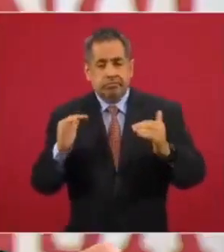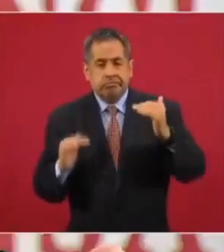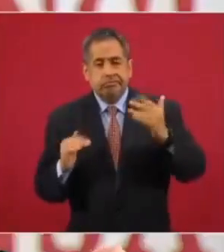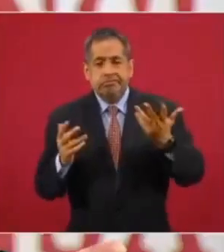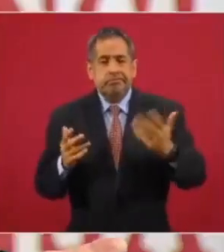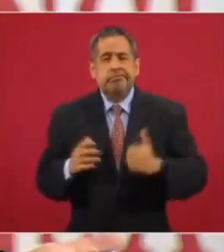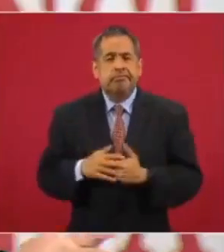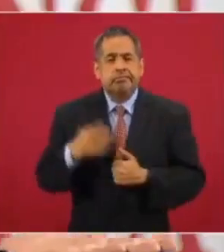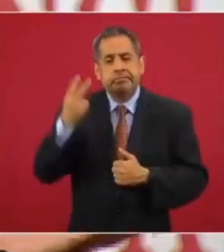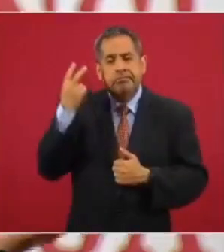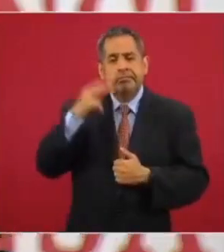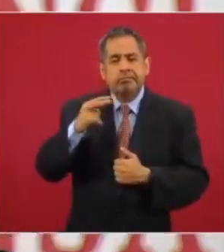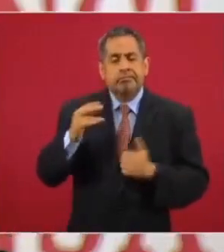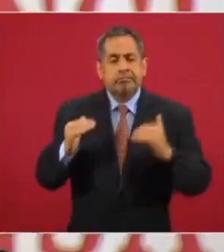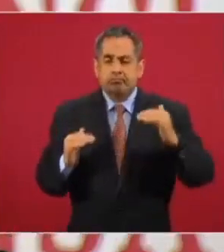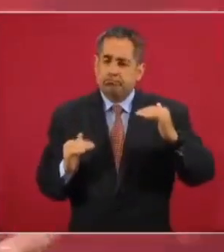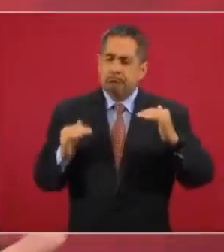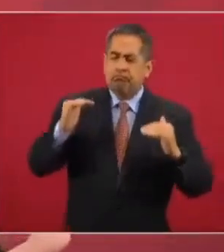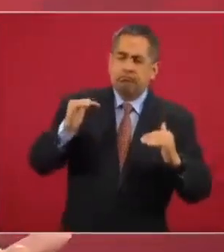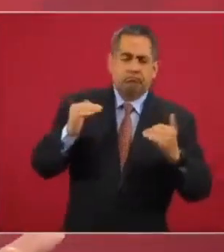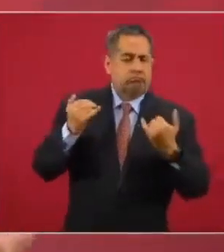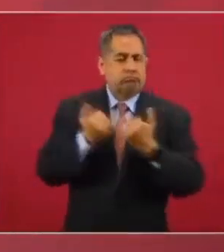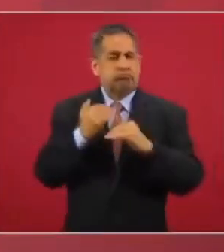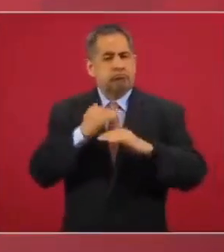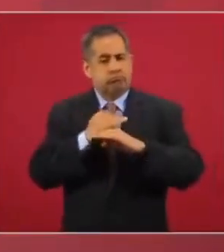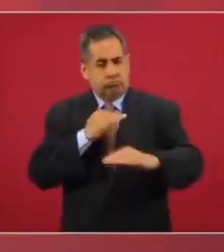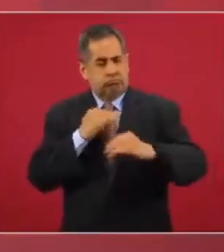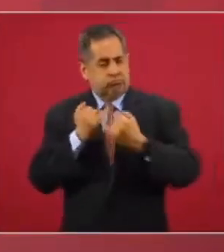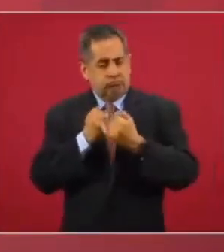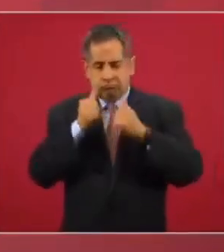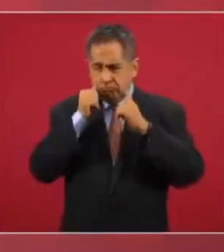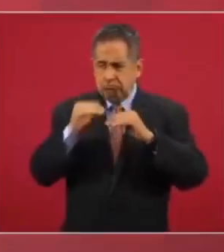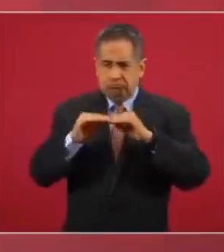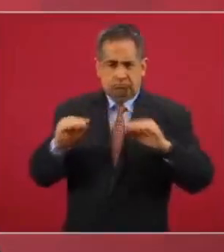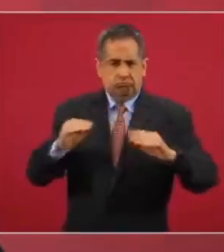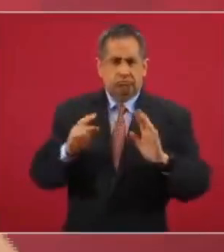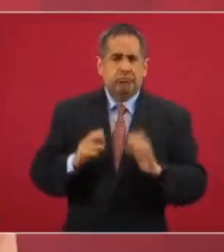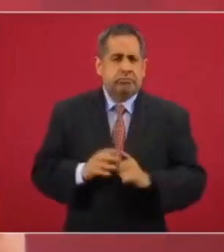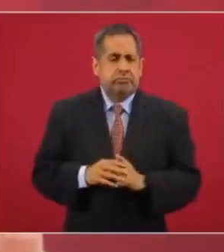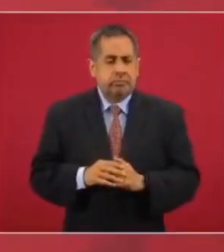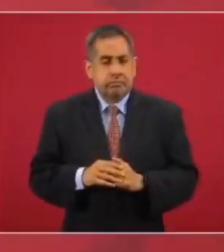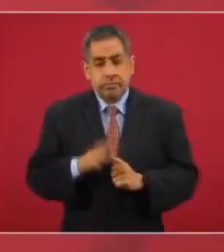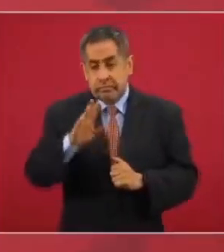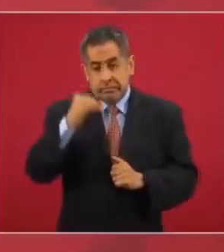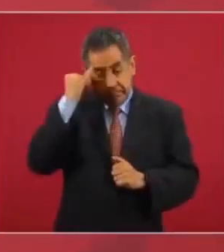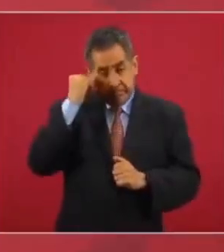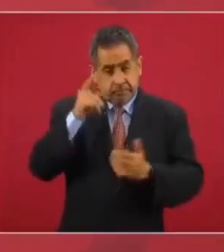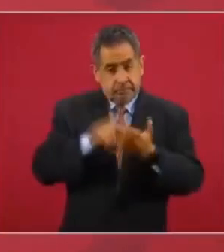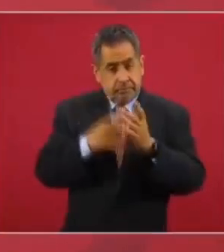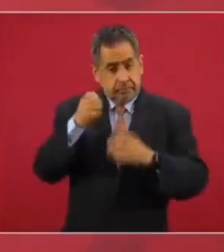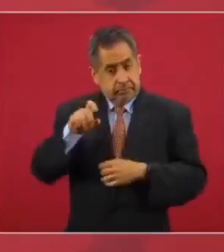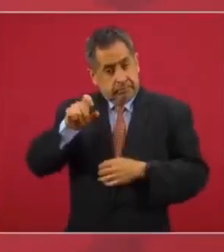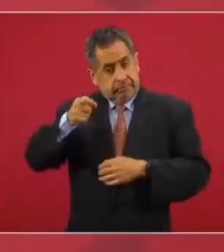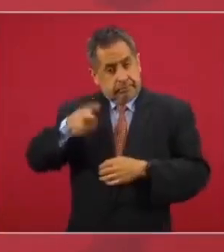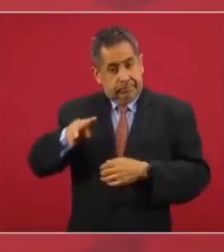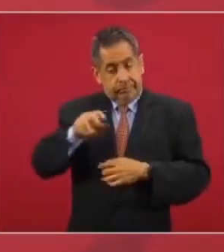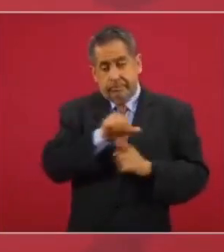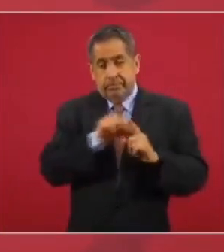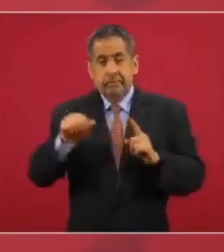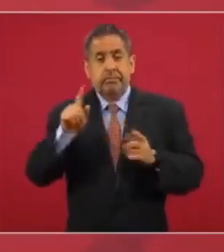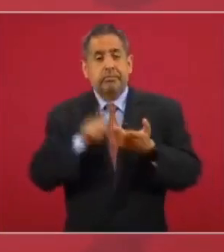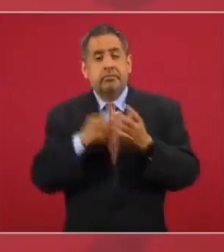México pudiera tener un trato favorable. Entonces, imagínate, de 1929 a